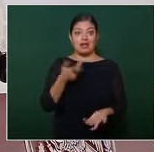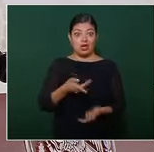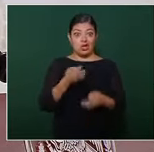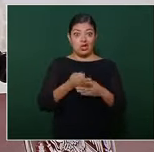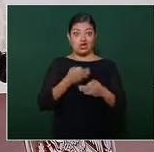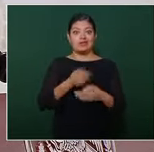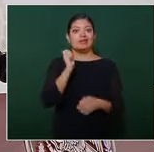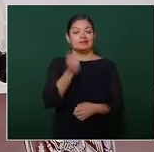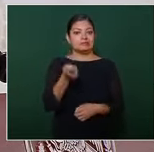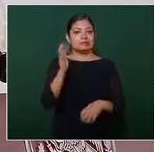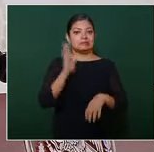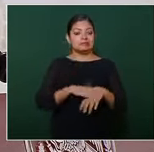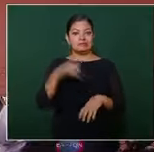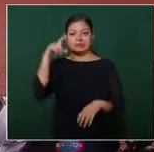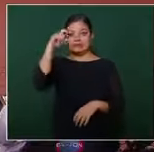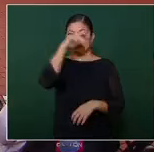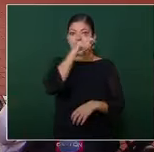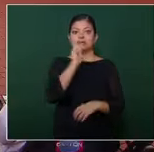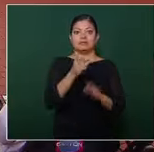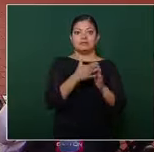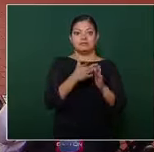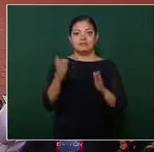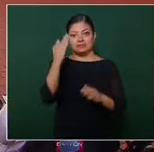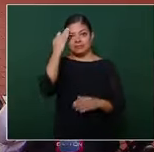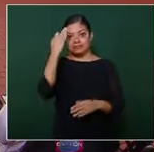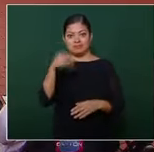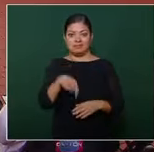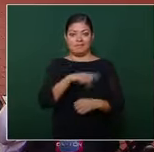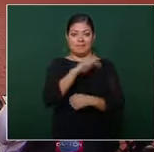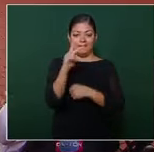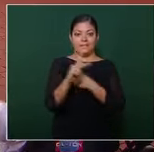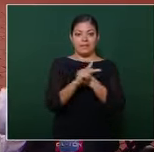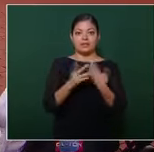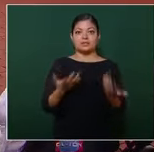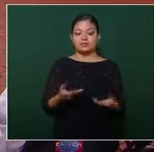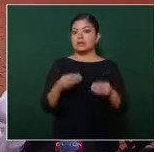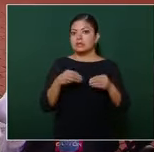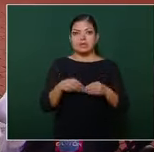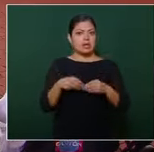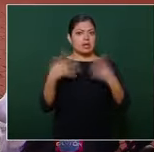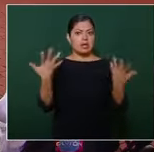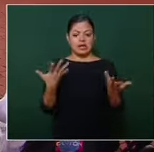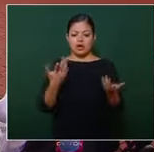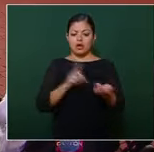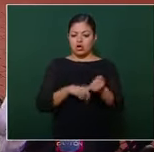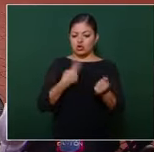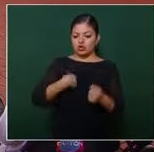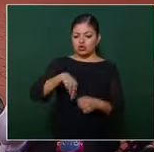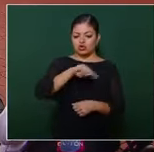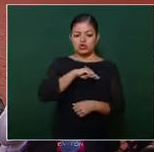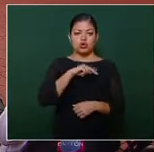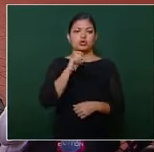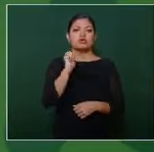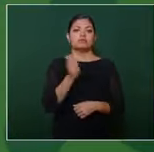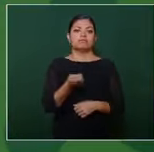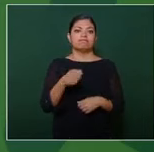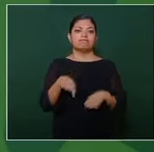duda es el reto más complejo de la agenda pública en este país. Por supuesto, abordamos el tema